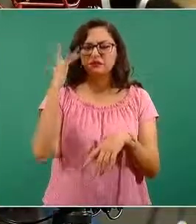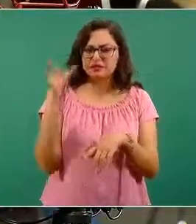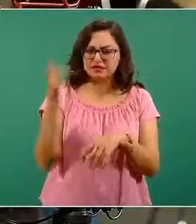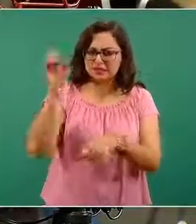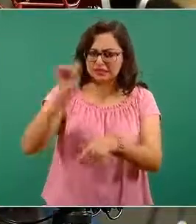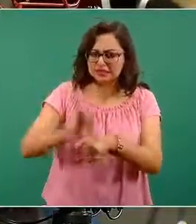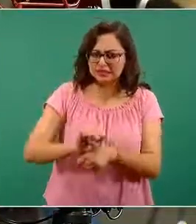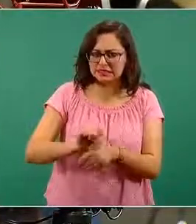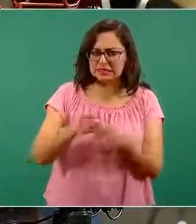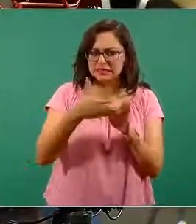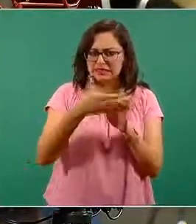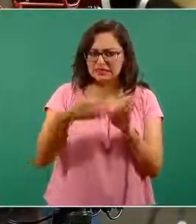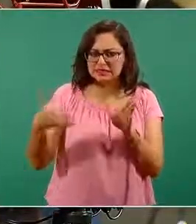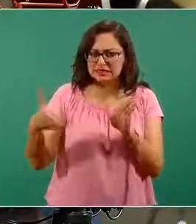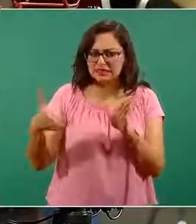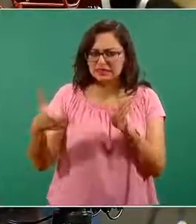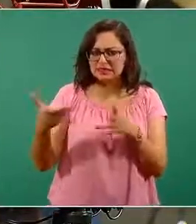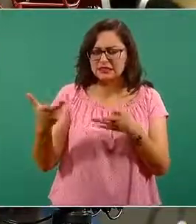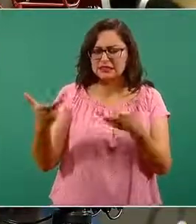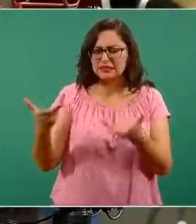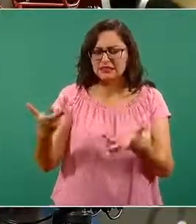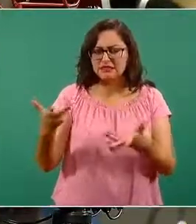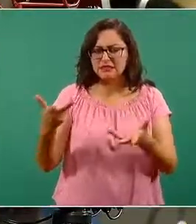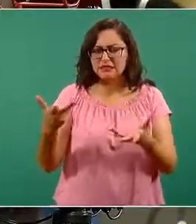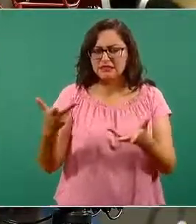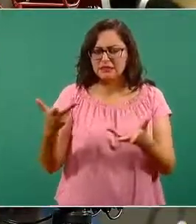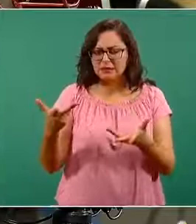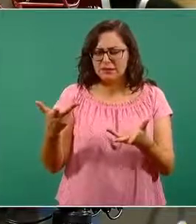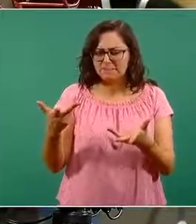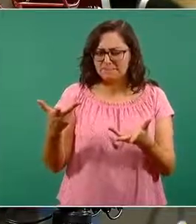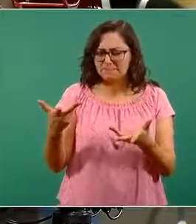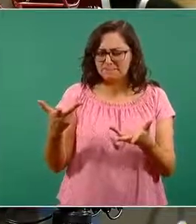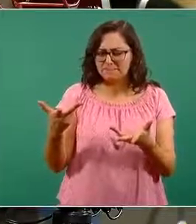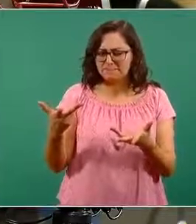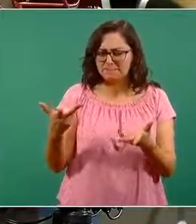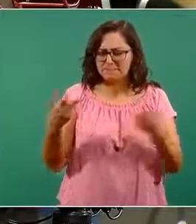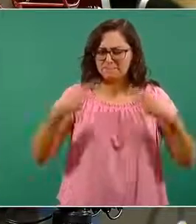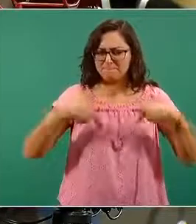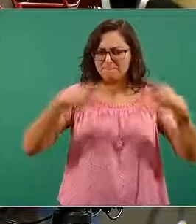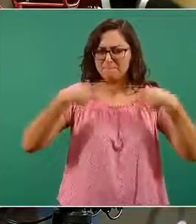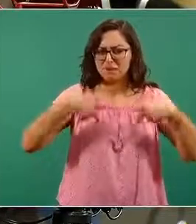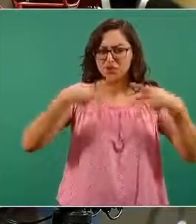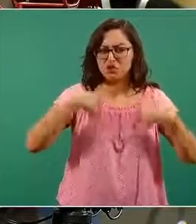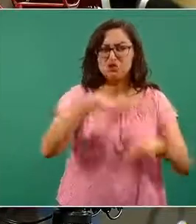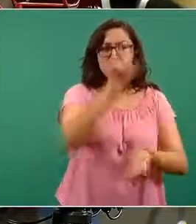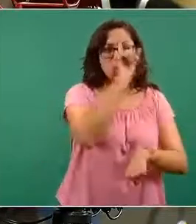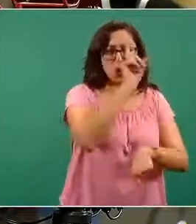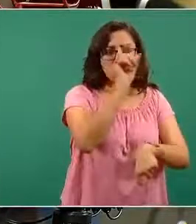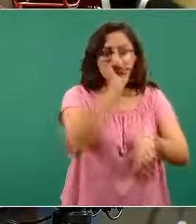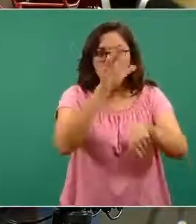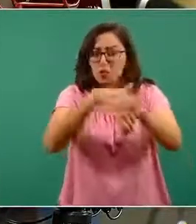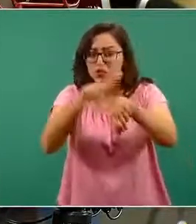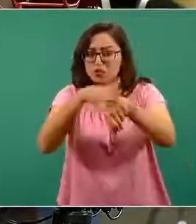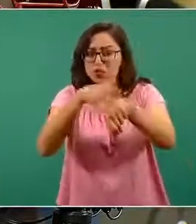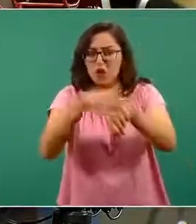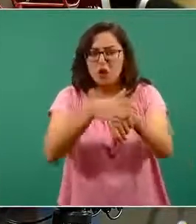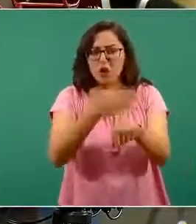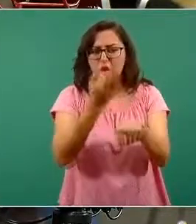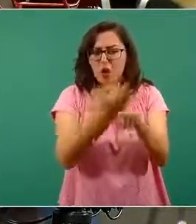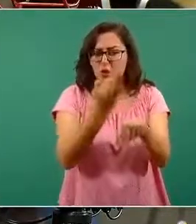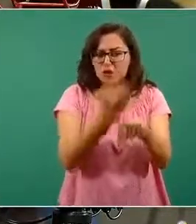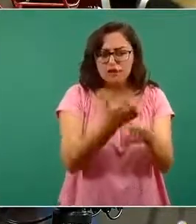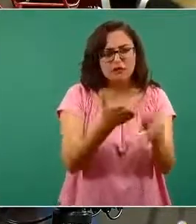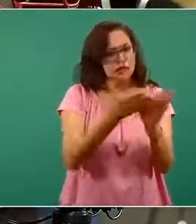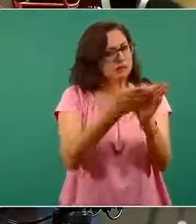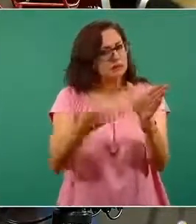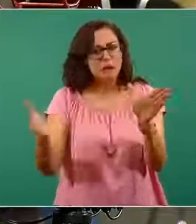en la conciencia de la gente y de que entienda que no es un momento para vacacionar, pero usted